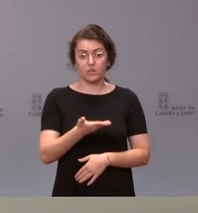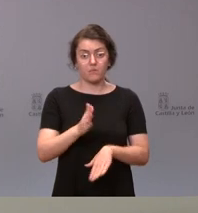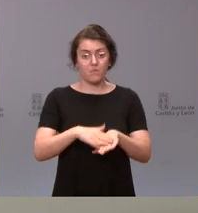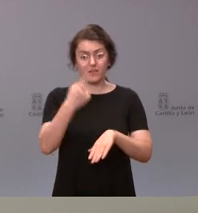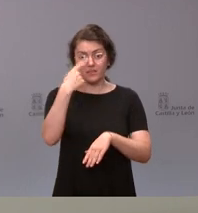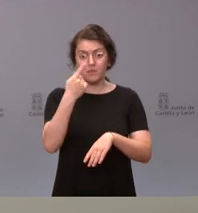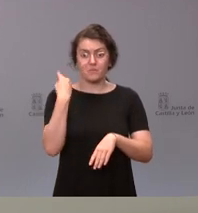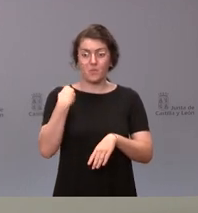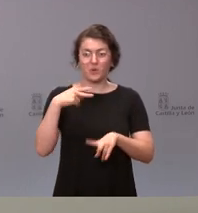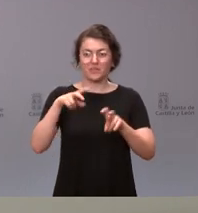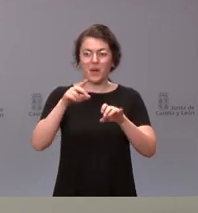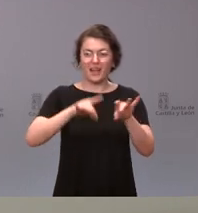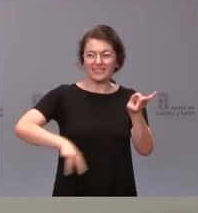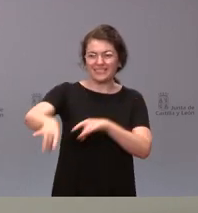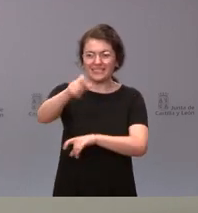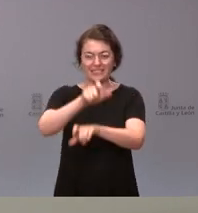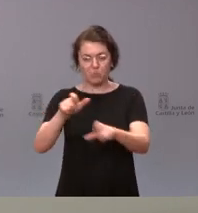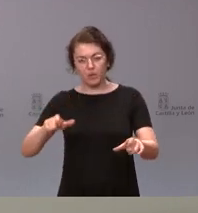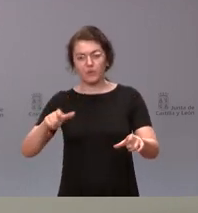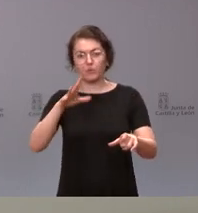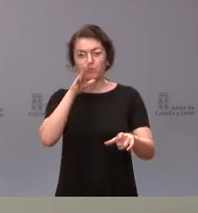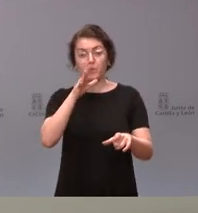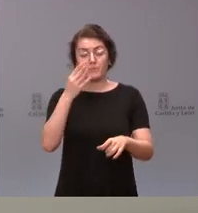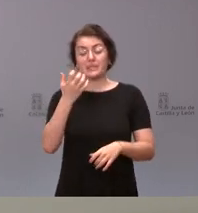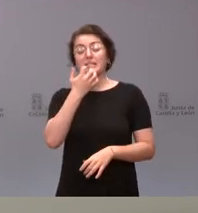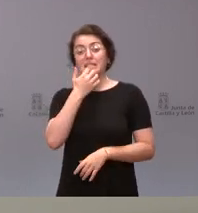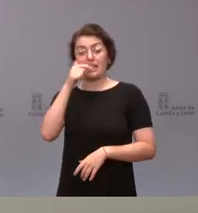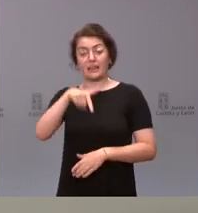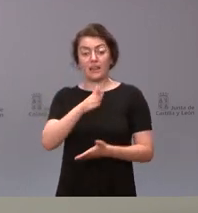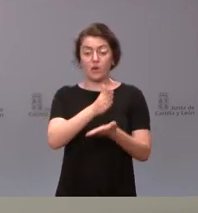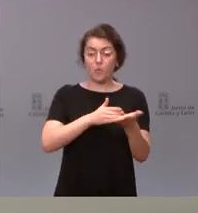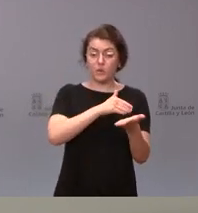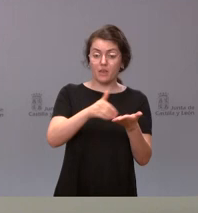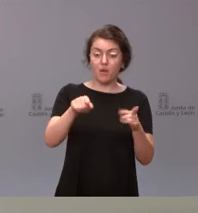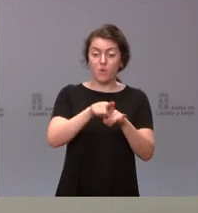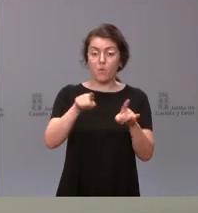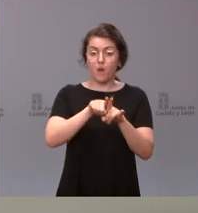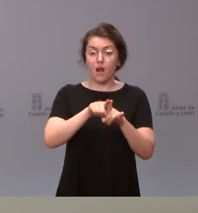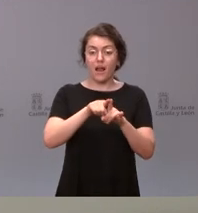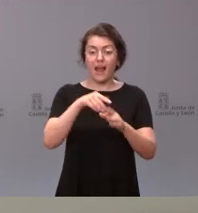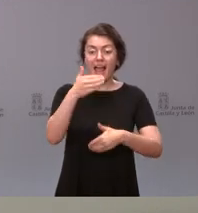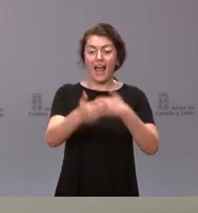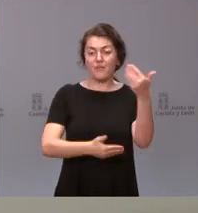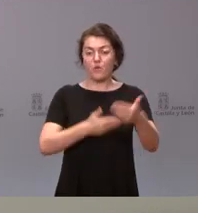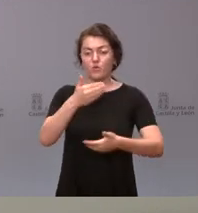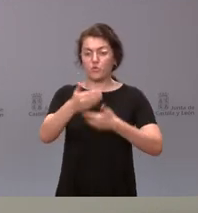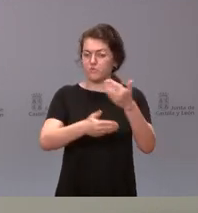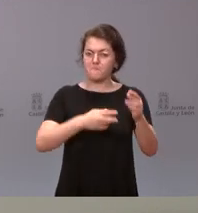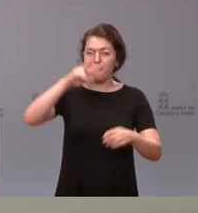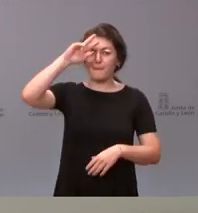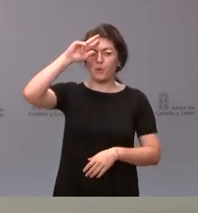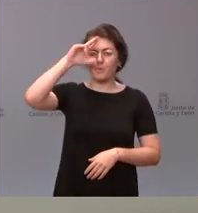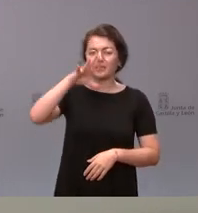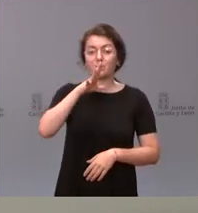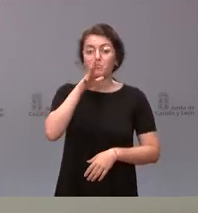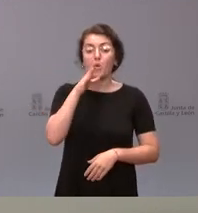en los análisis que se hacen, que es que si nuestra comunidad tiene una evolución demográfica preocupante es básicamente por la disminución del